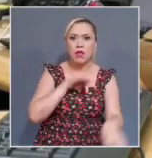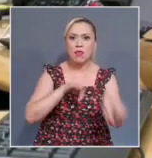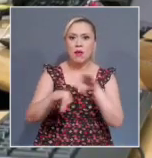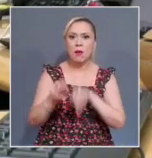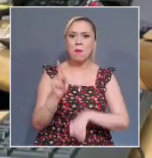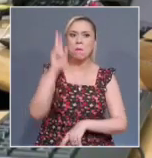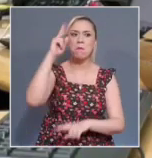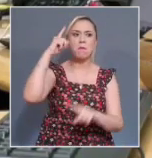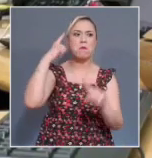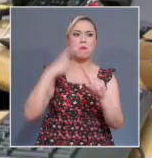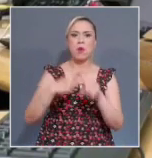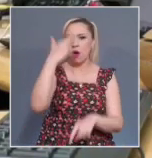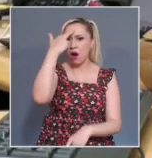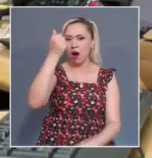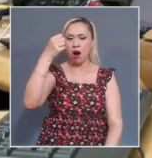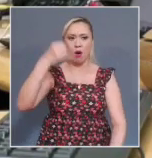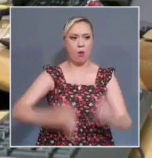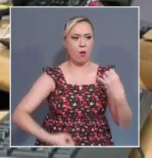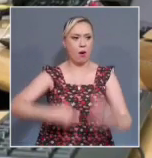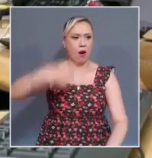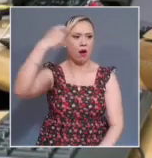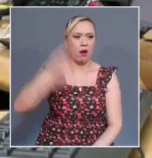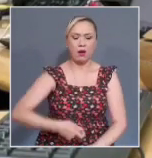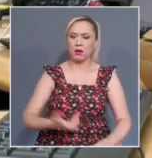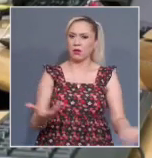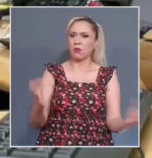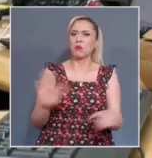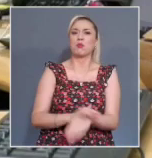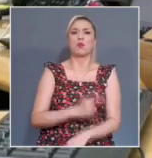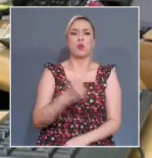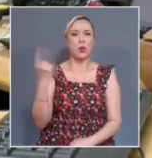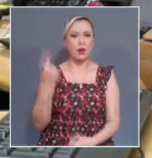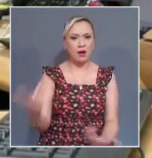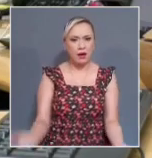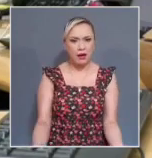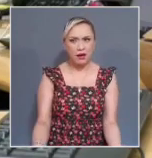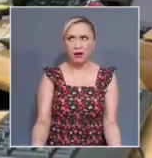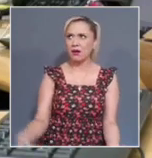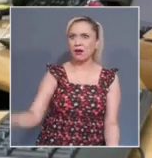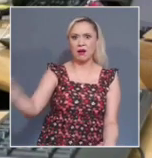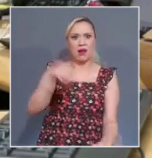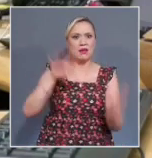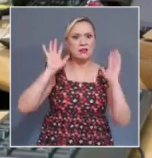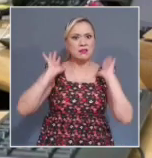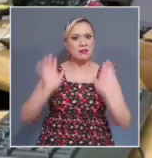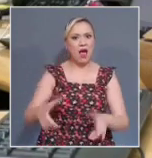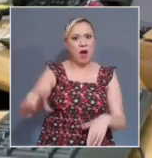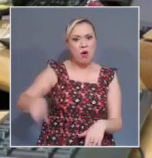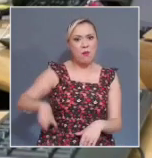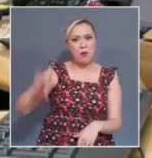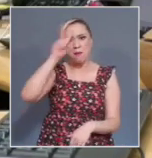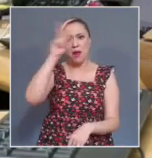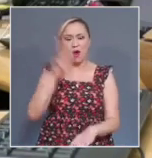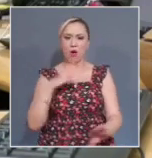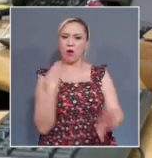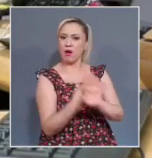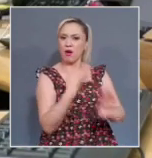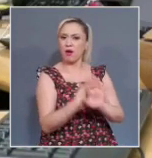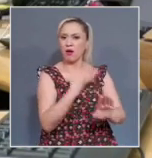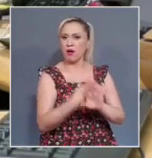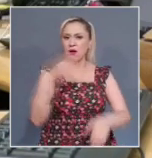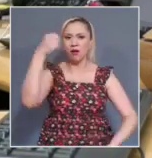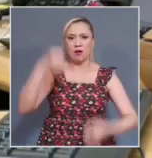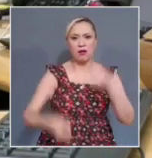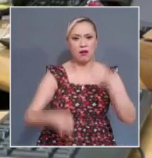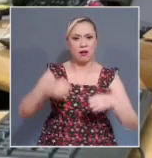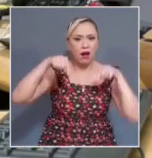un estado muy hostil contra la función jurisdiccional y que las violaciones se van